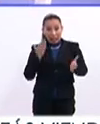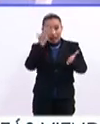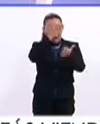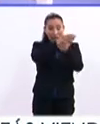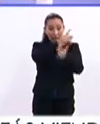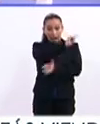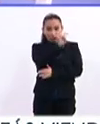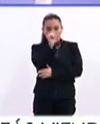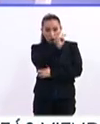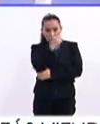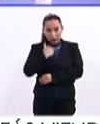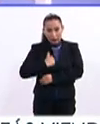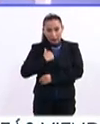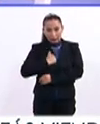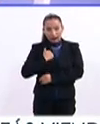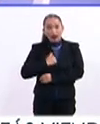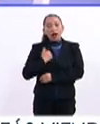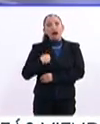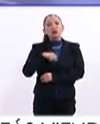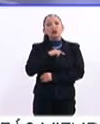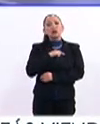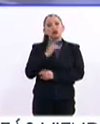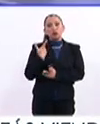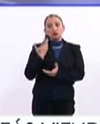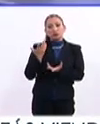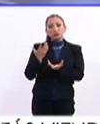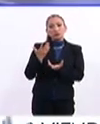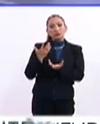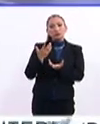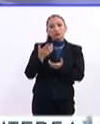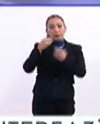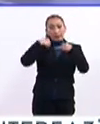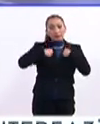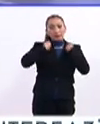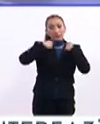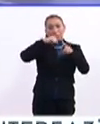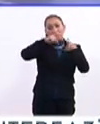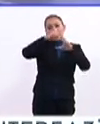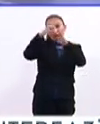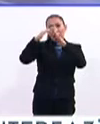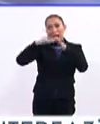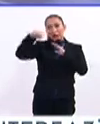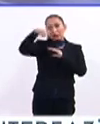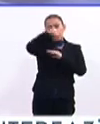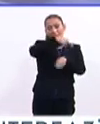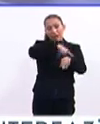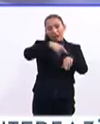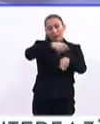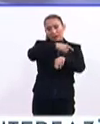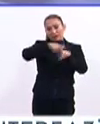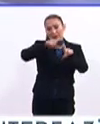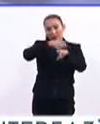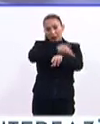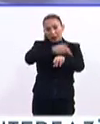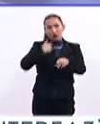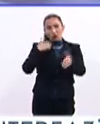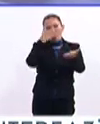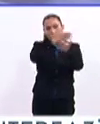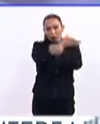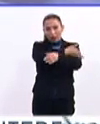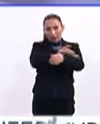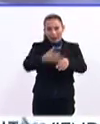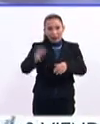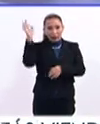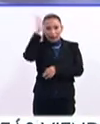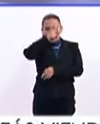a lo que es a Toronto, bueno, nosotros estuvimos residiendo en diferentes casas con diferentes familias. Yo estuve con una